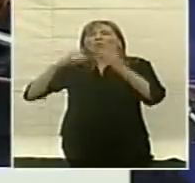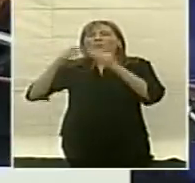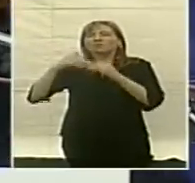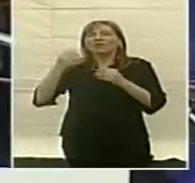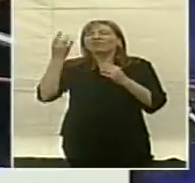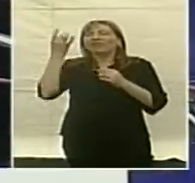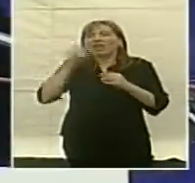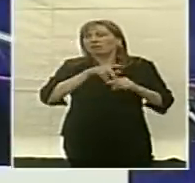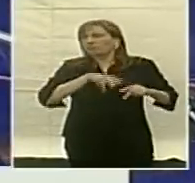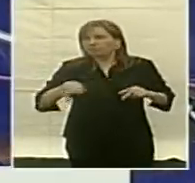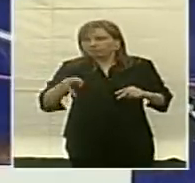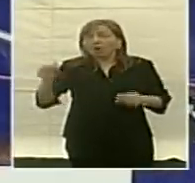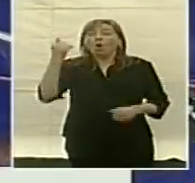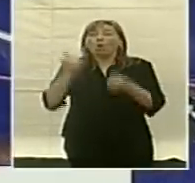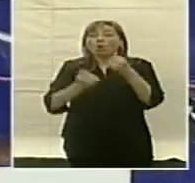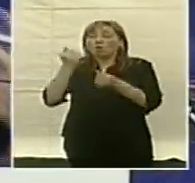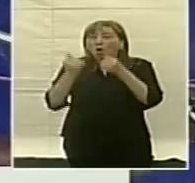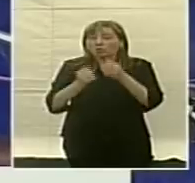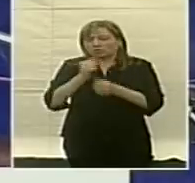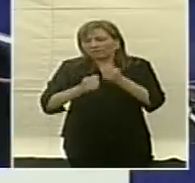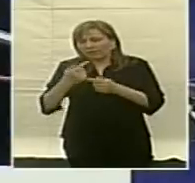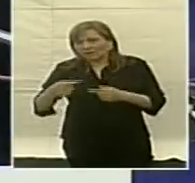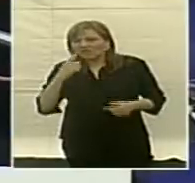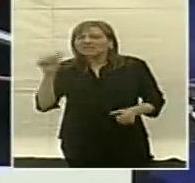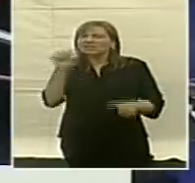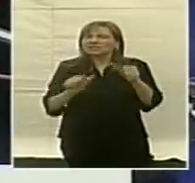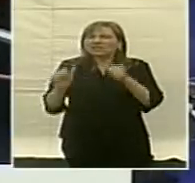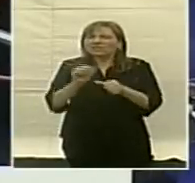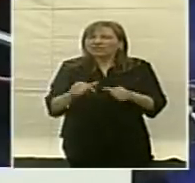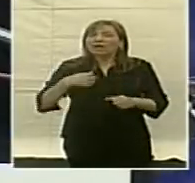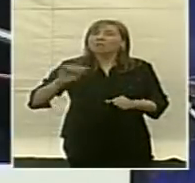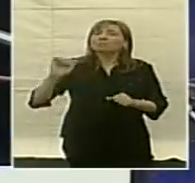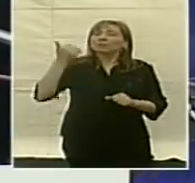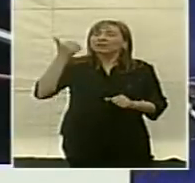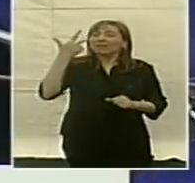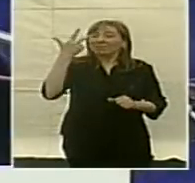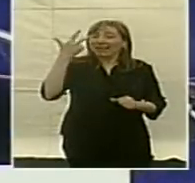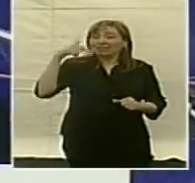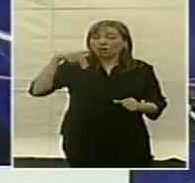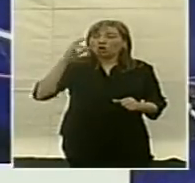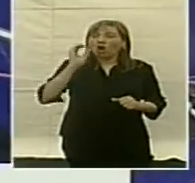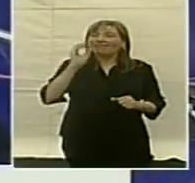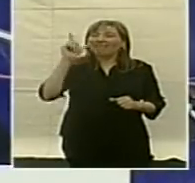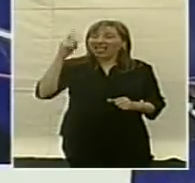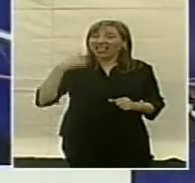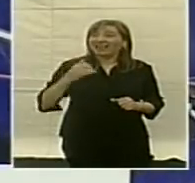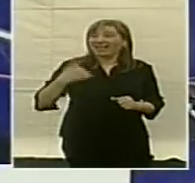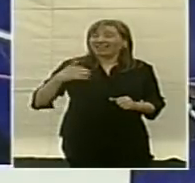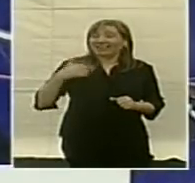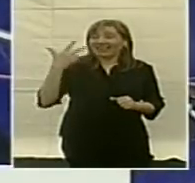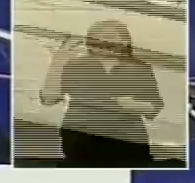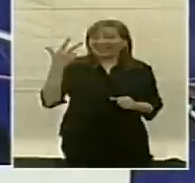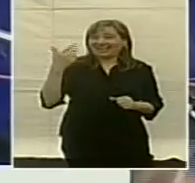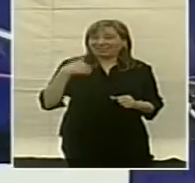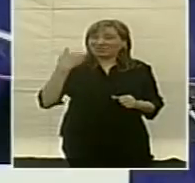ferrocarriles, en materia automotriz, en materia científica. Tenemos tres premios Nobeles ayer, recordaba, cuando votaba el